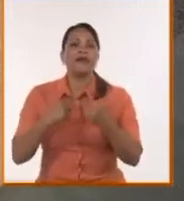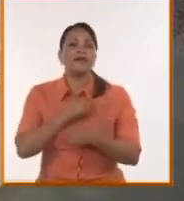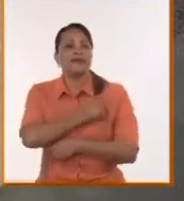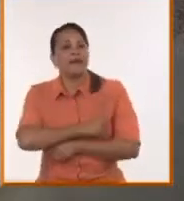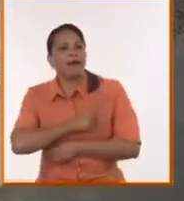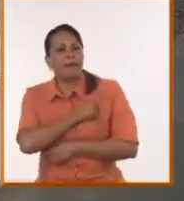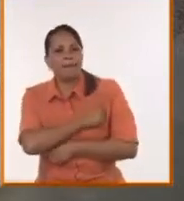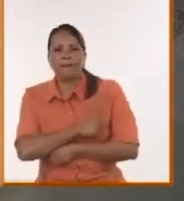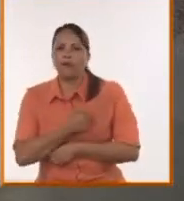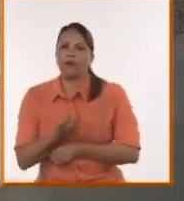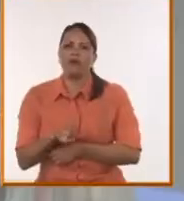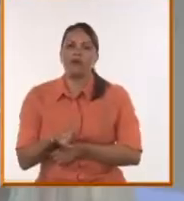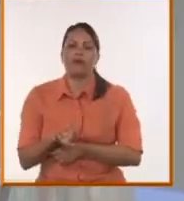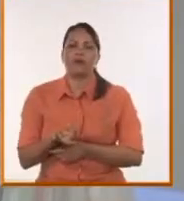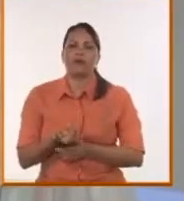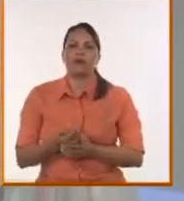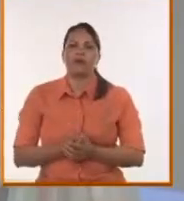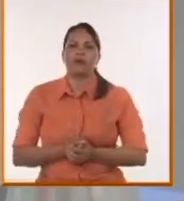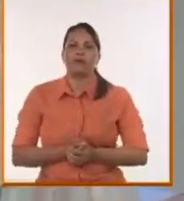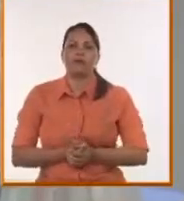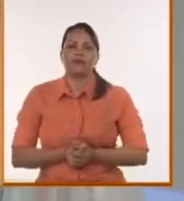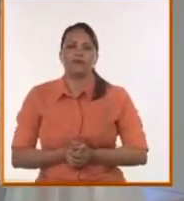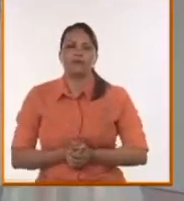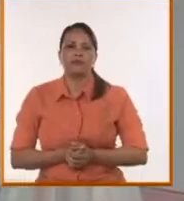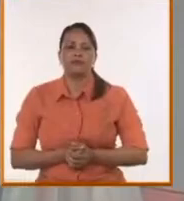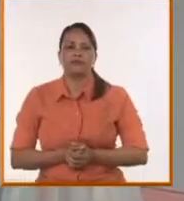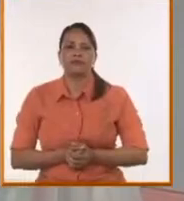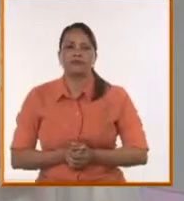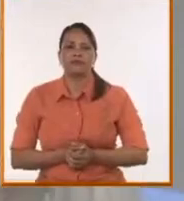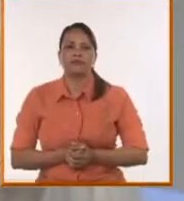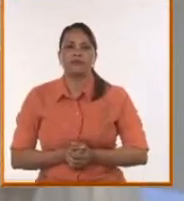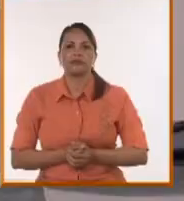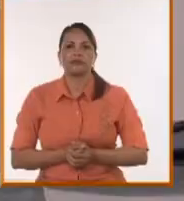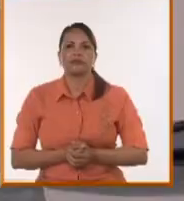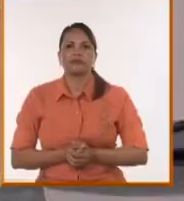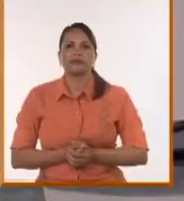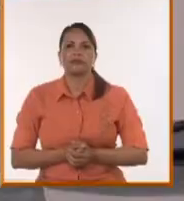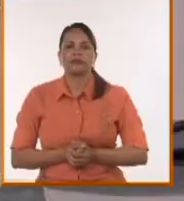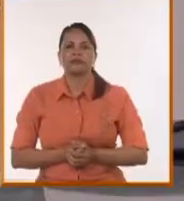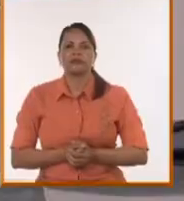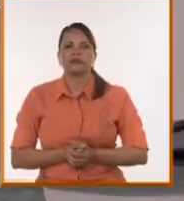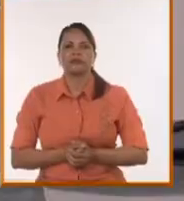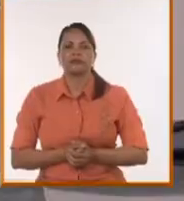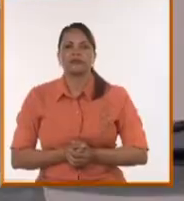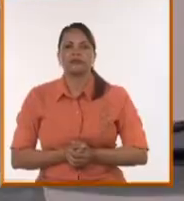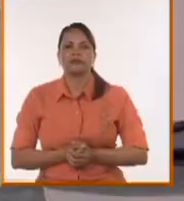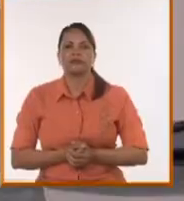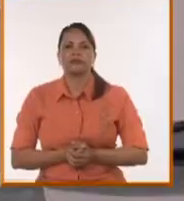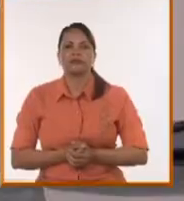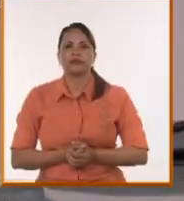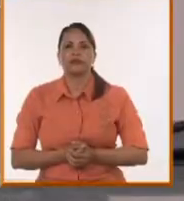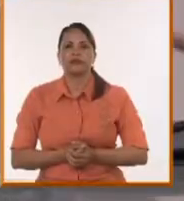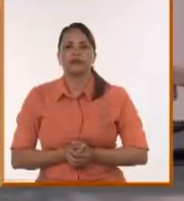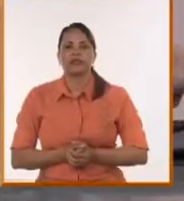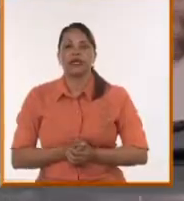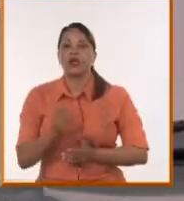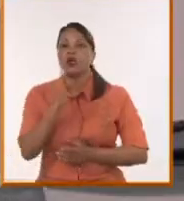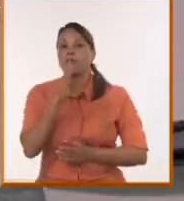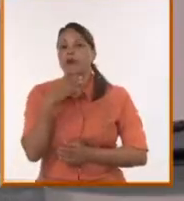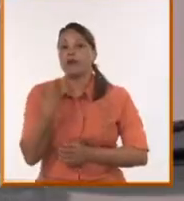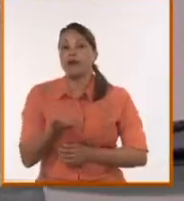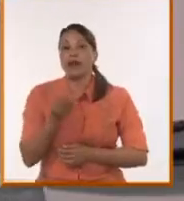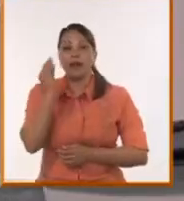si no estamos cayendo en el engaño de una derecha cada vez más violenta. Y lo peor es que no aprendemos las lecciones. Es decir,